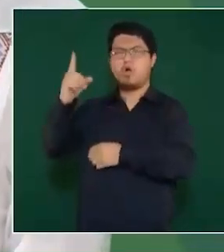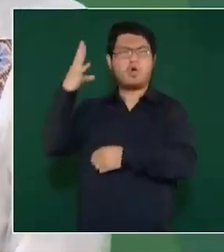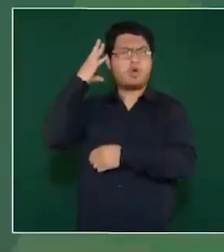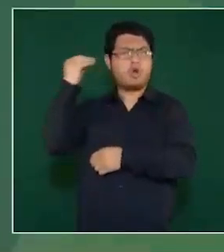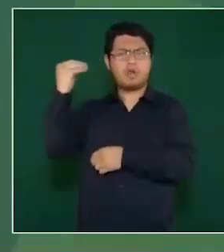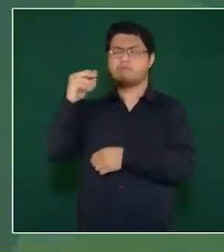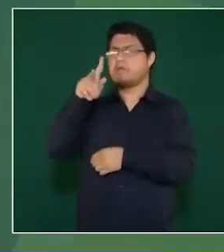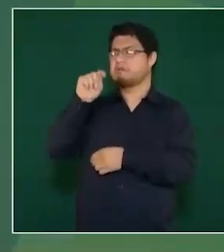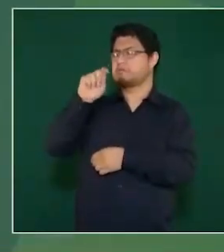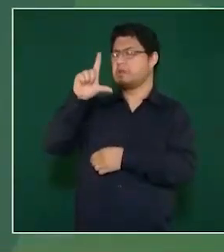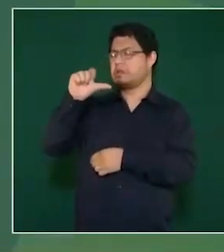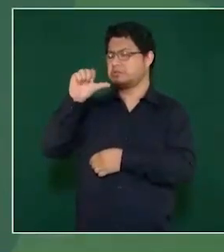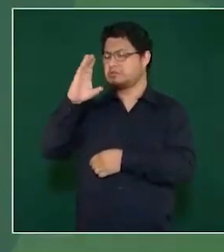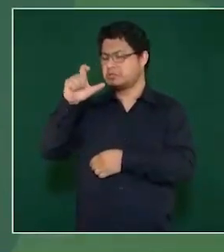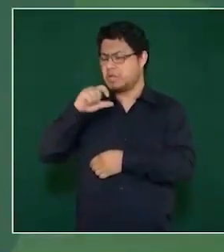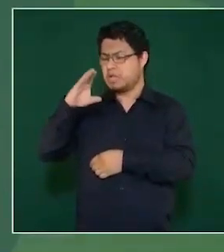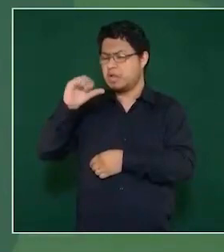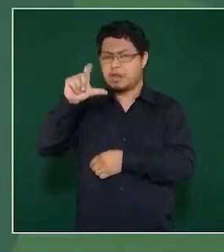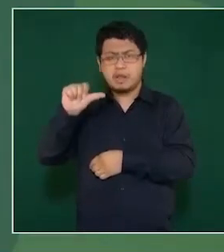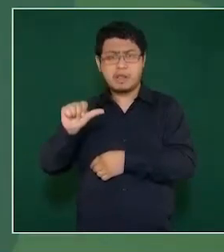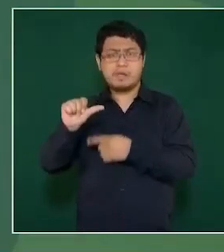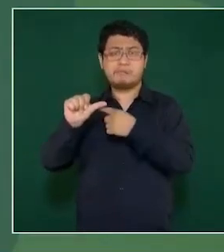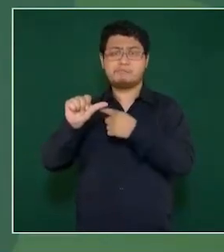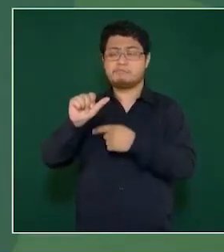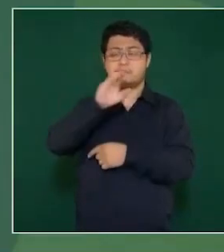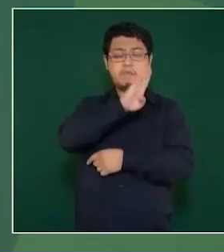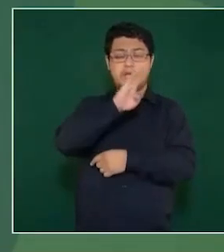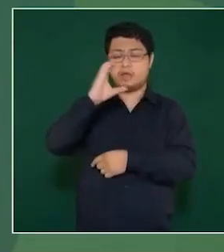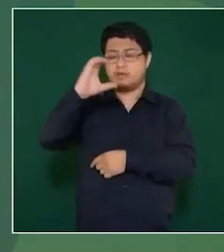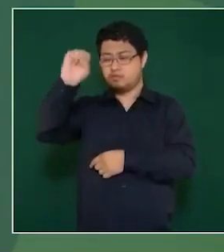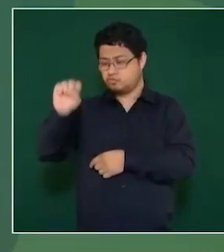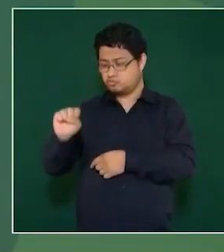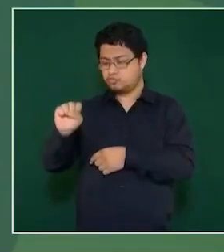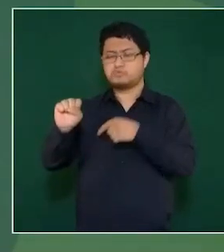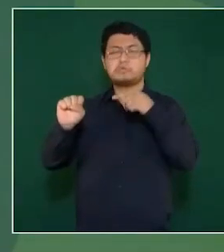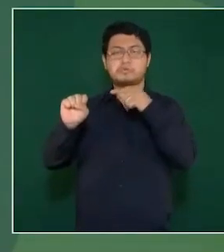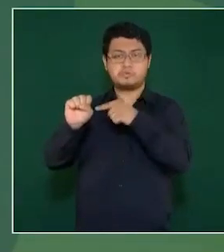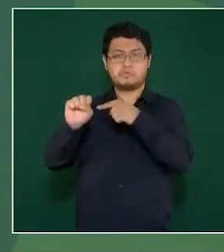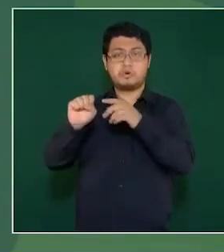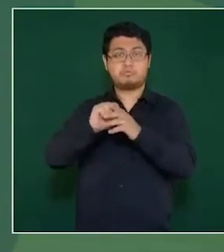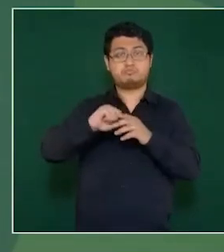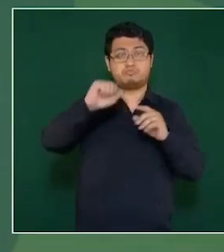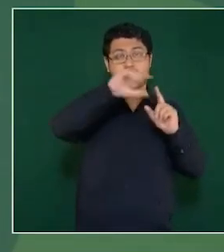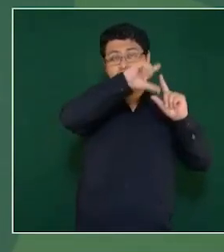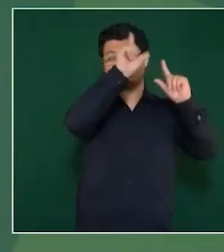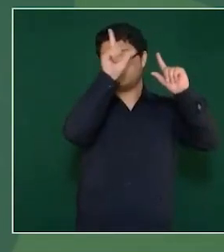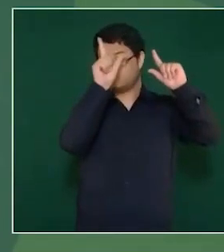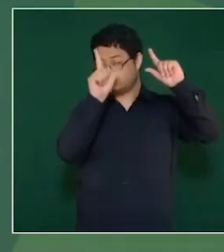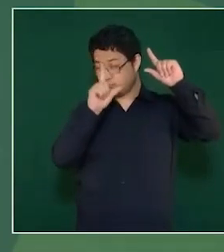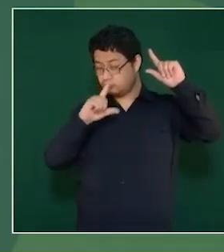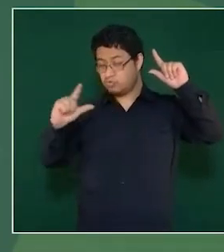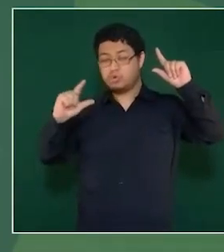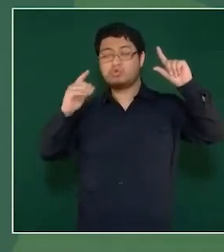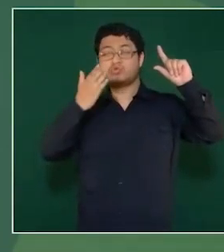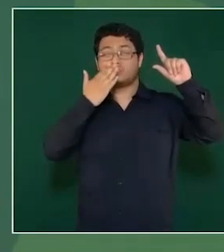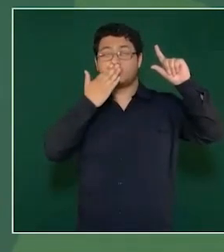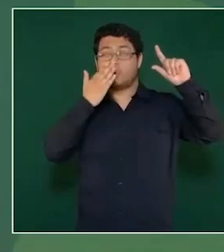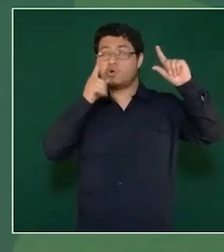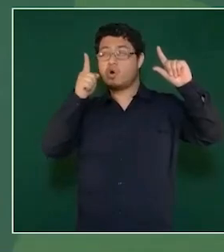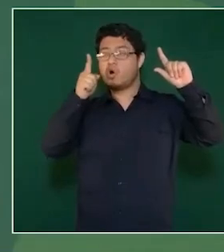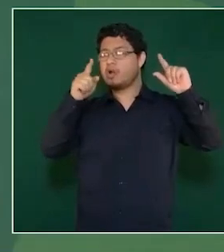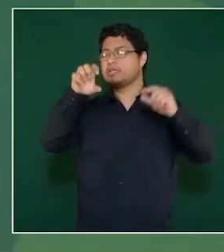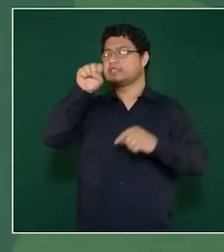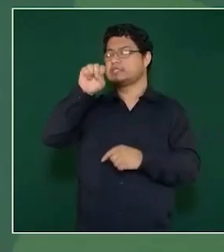en Tlaxcala, en Baja California Sur, en Sonora, en